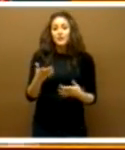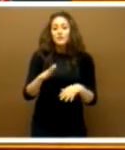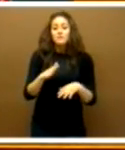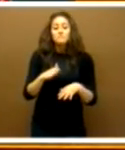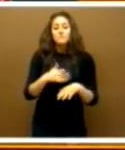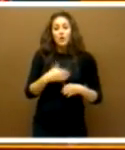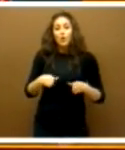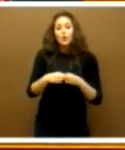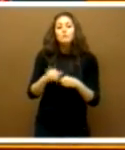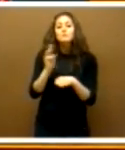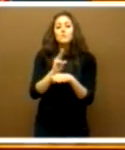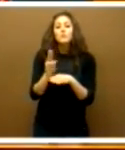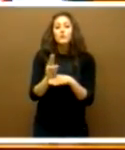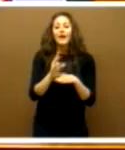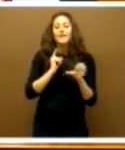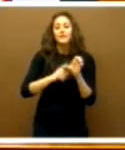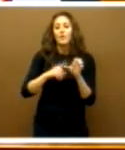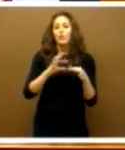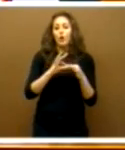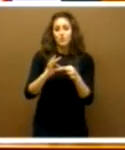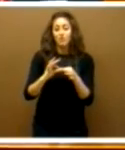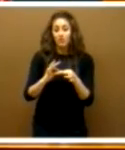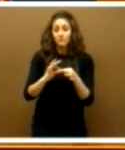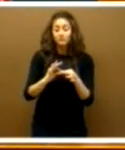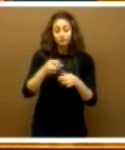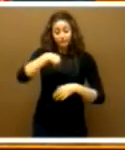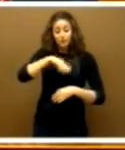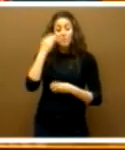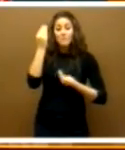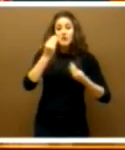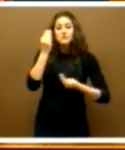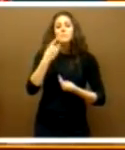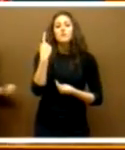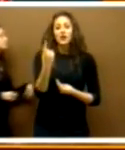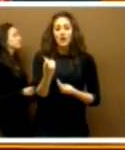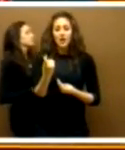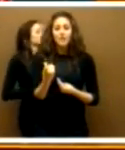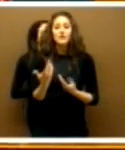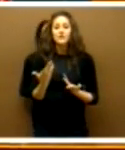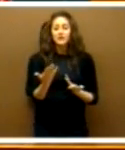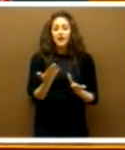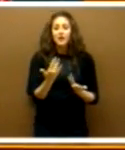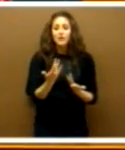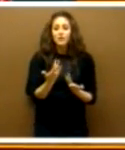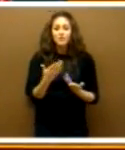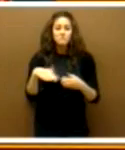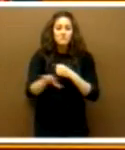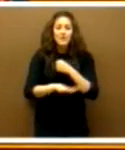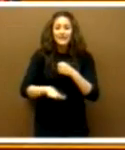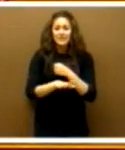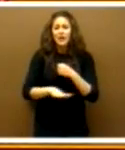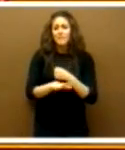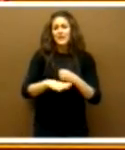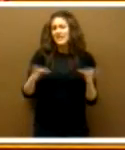Grupo Parlamentario Popular Extremadura Unida pensamos que es necesario conciliar, básicamente se podían